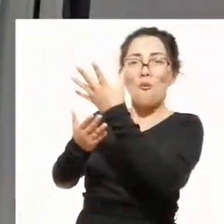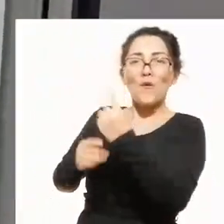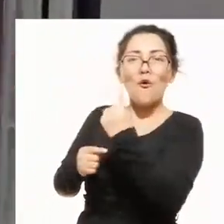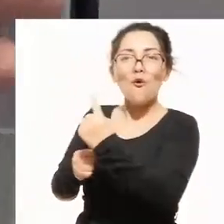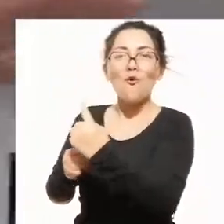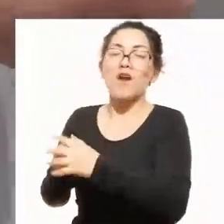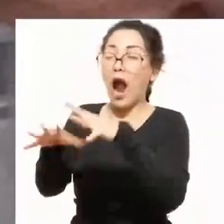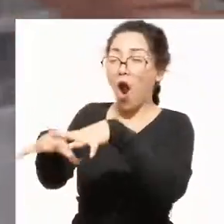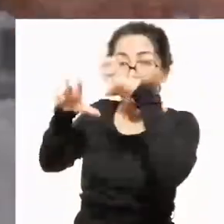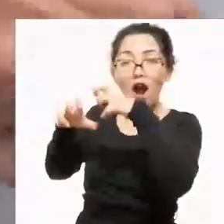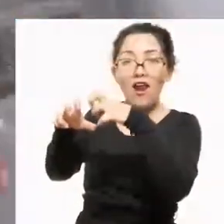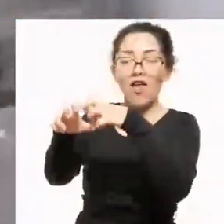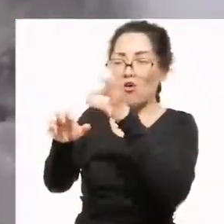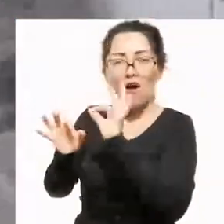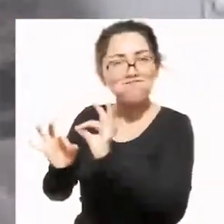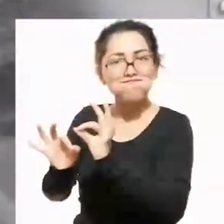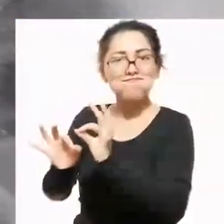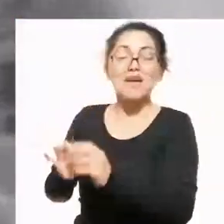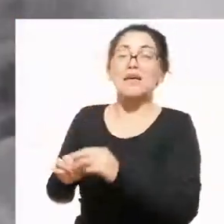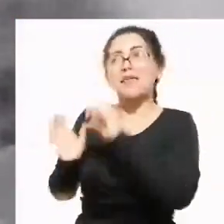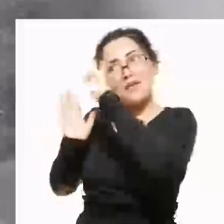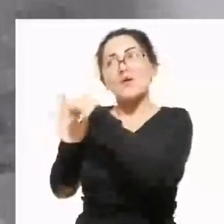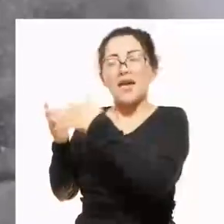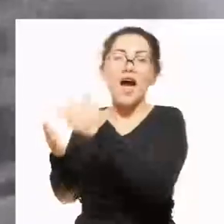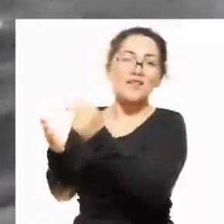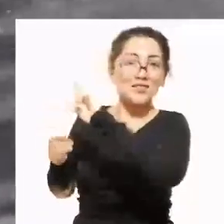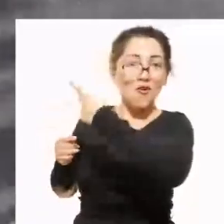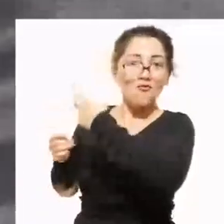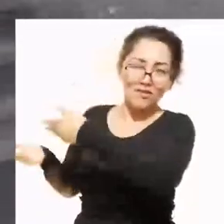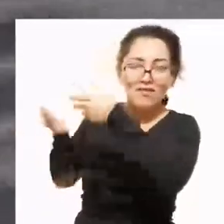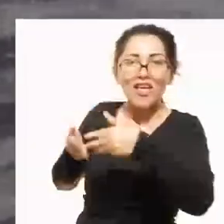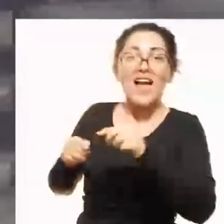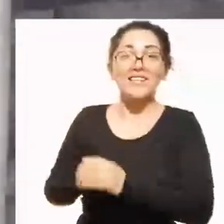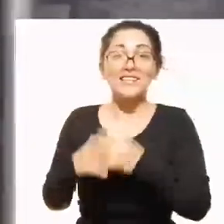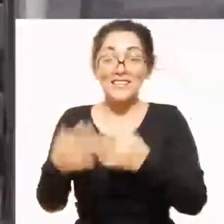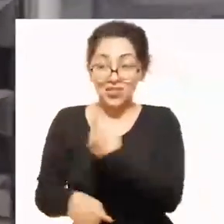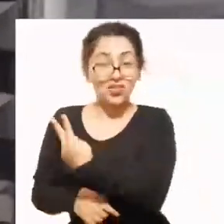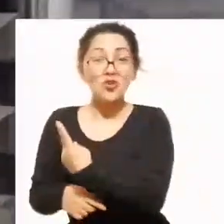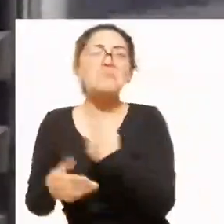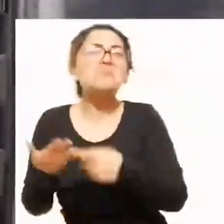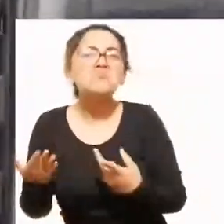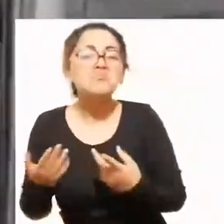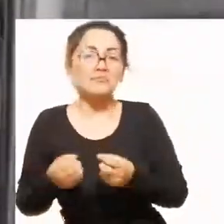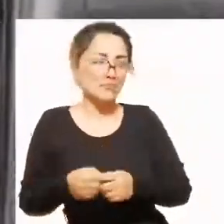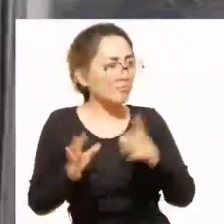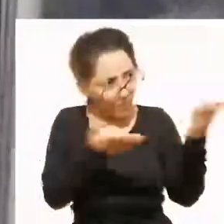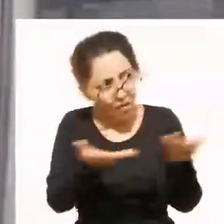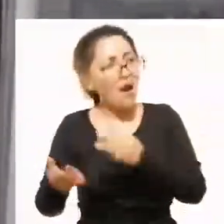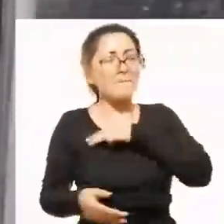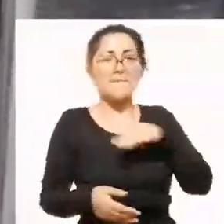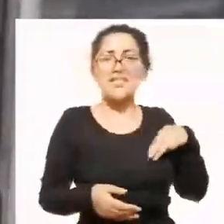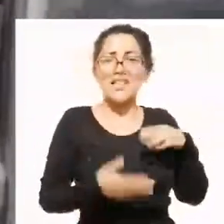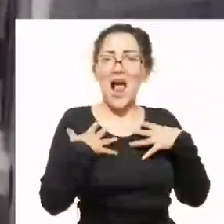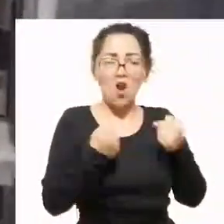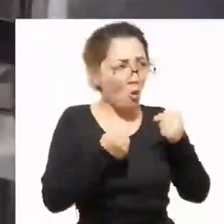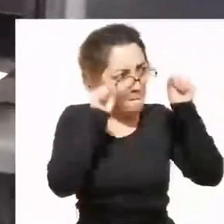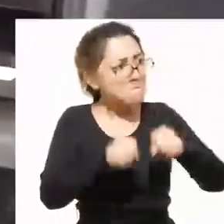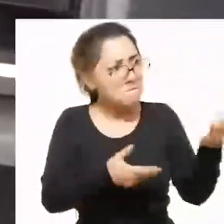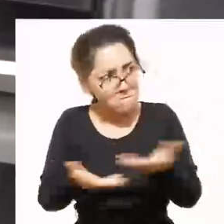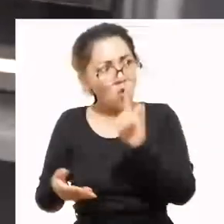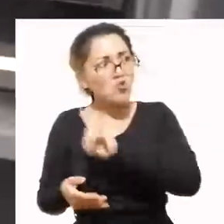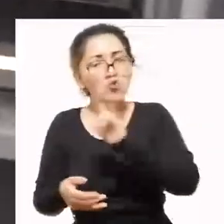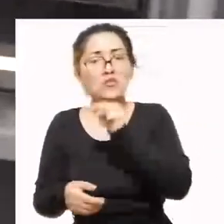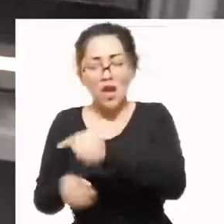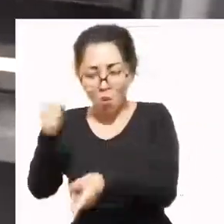en los siguientes días llegará una segunda, ambas que serán puestas a disposición del Ministerio de Salud para almacenar las